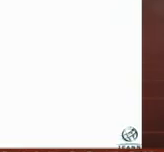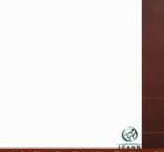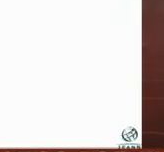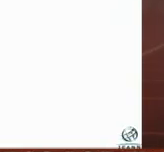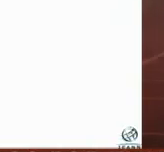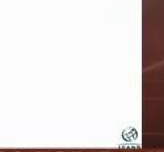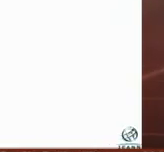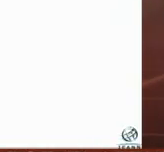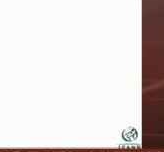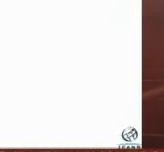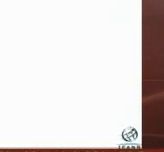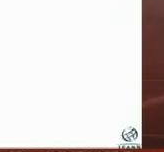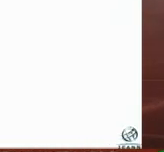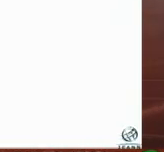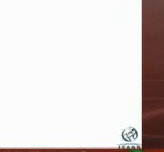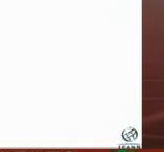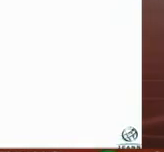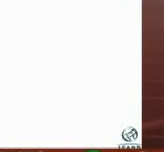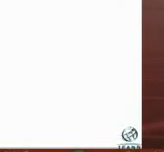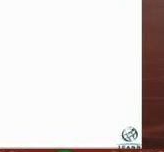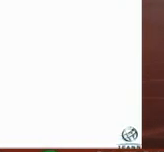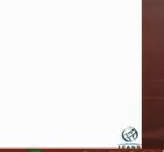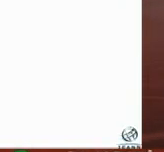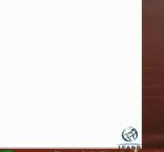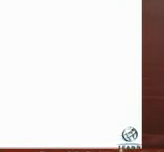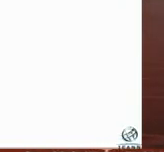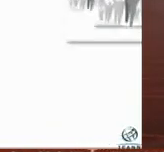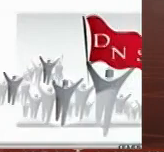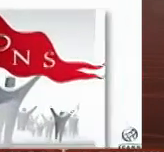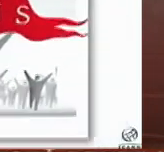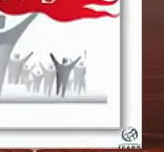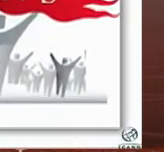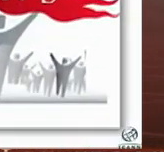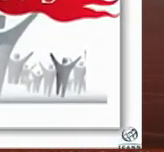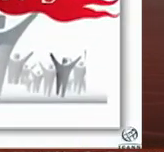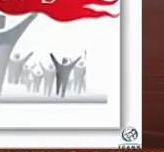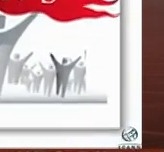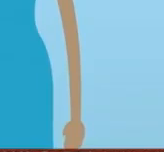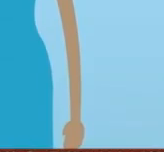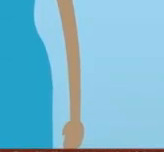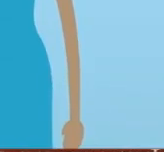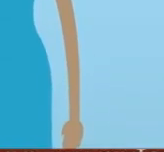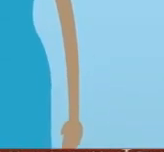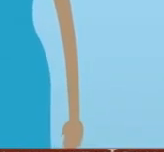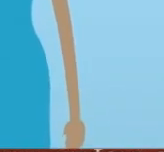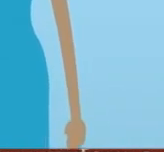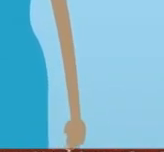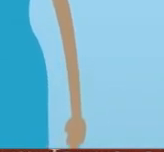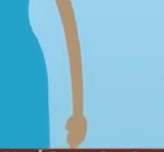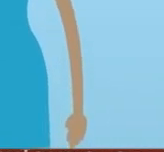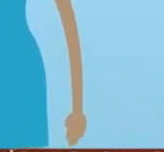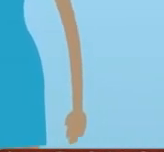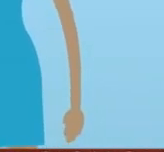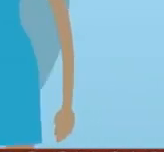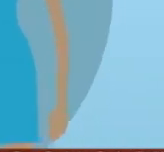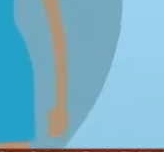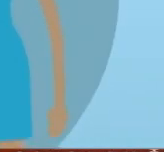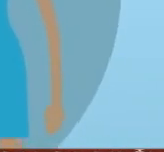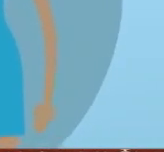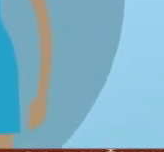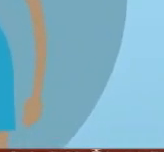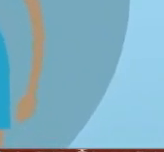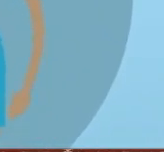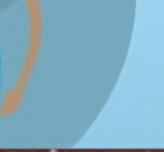de Comercio de este país quien recientemente informó que la organización se independiza para permanecer neutral a cualquier